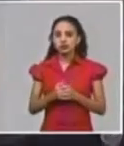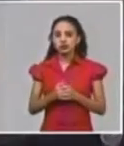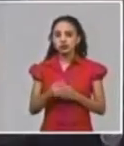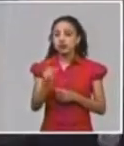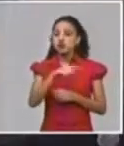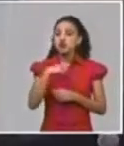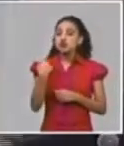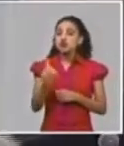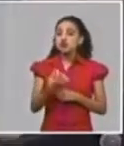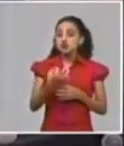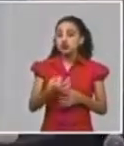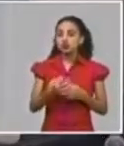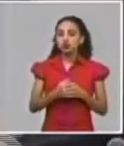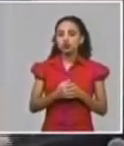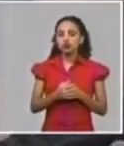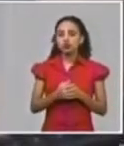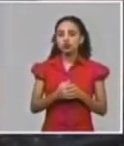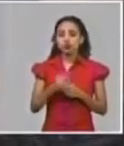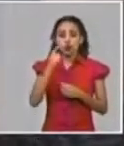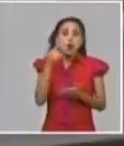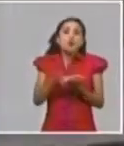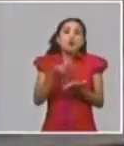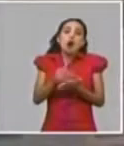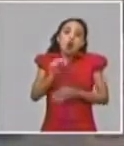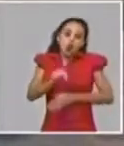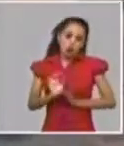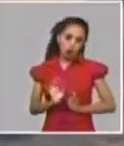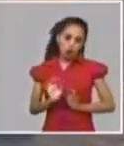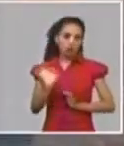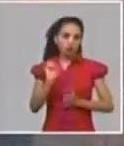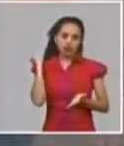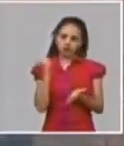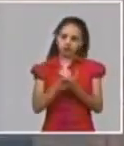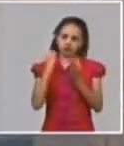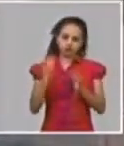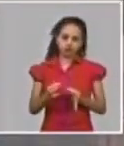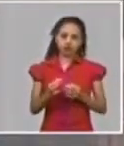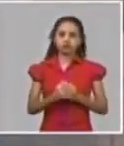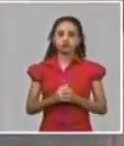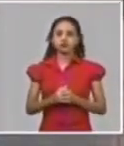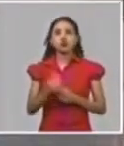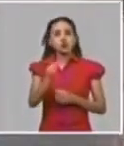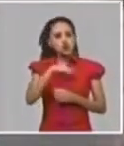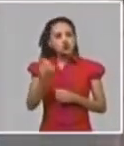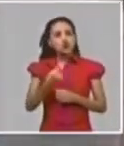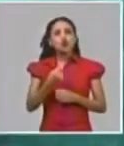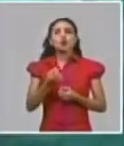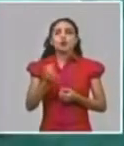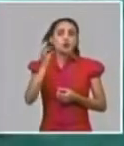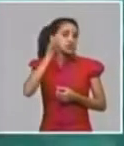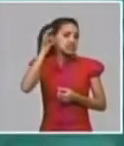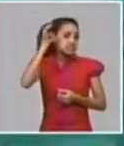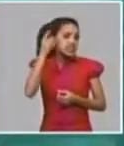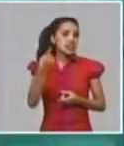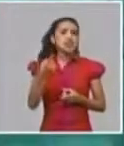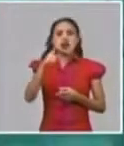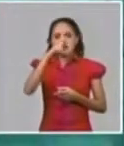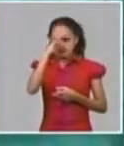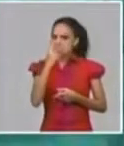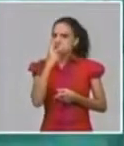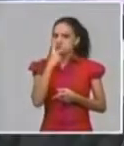estamos validando en el terreno muchas aplicaciones lo ha tenido en el COVID-H en otros en otros en